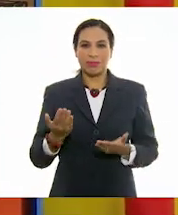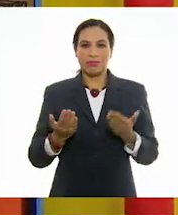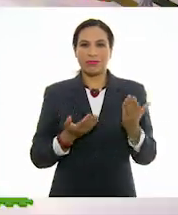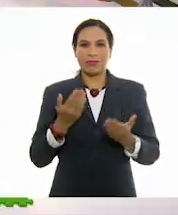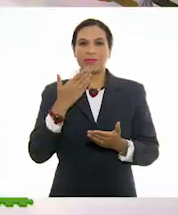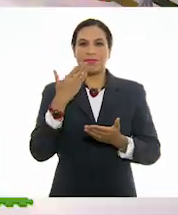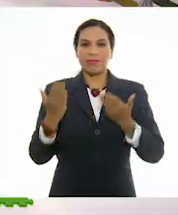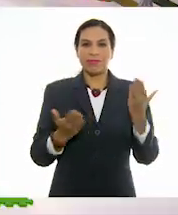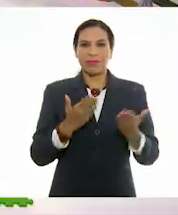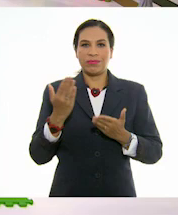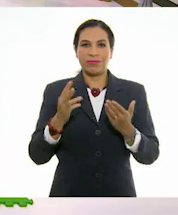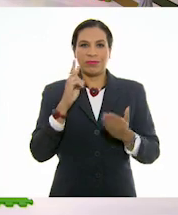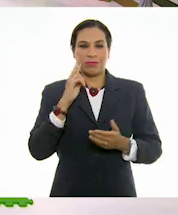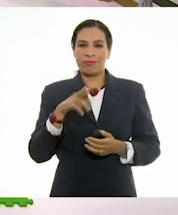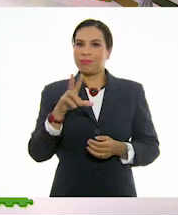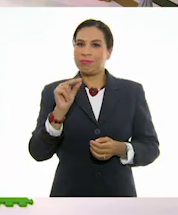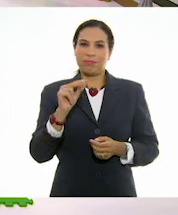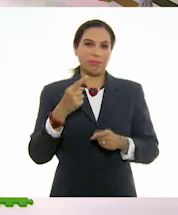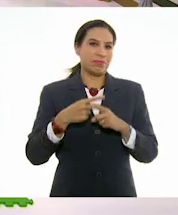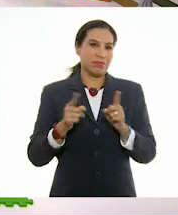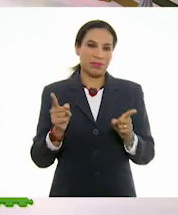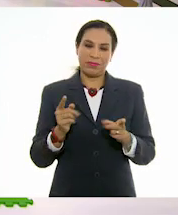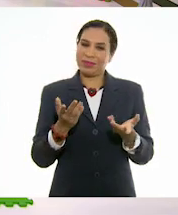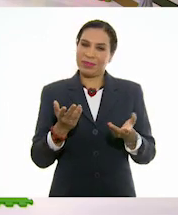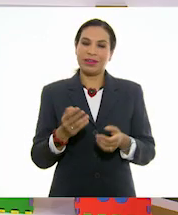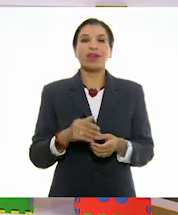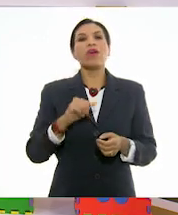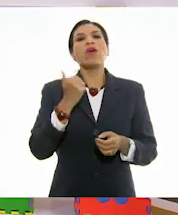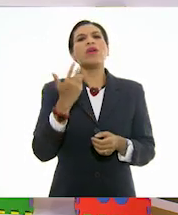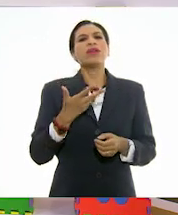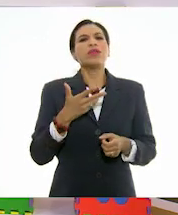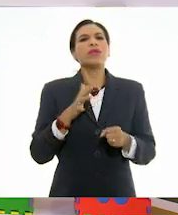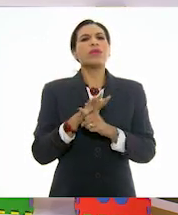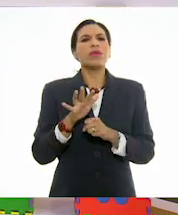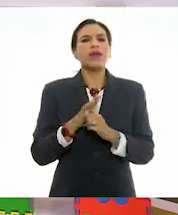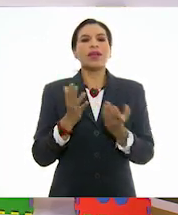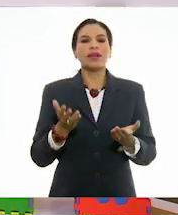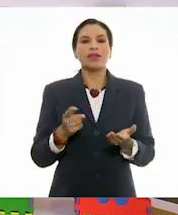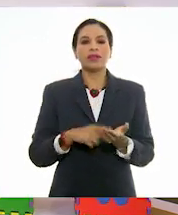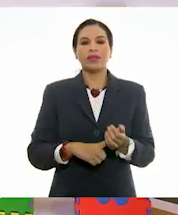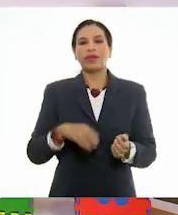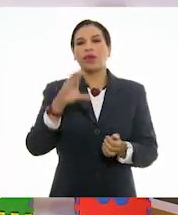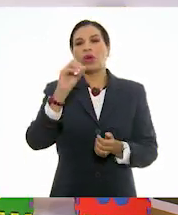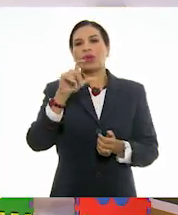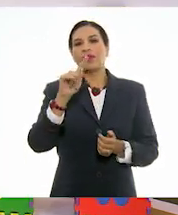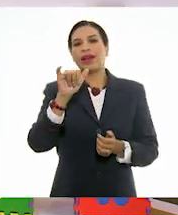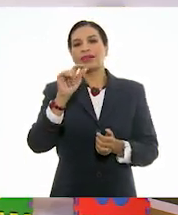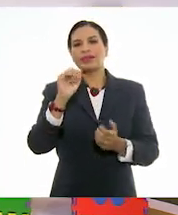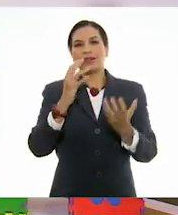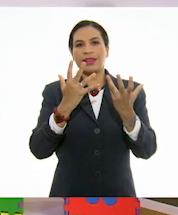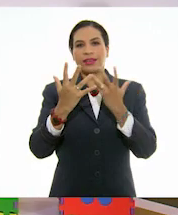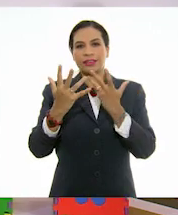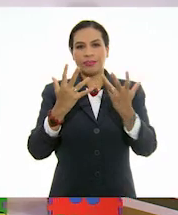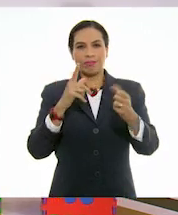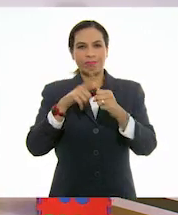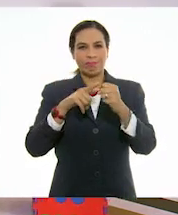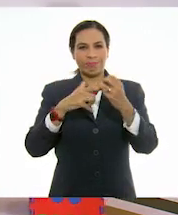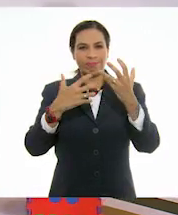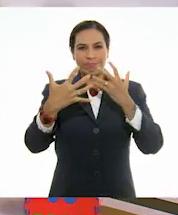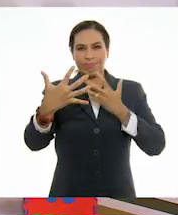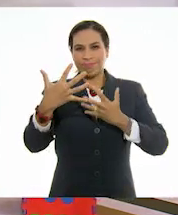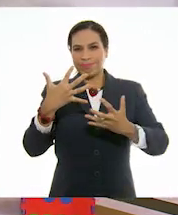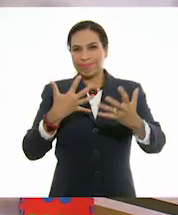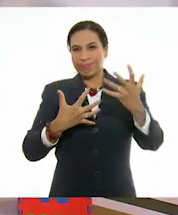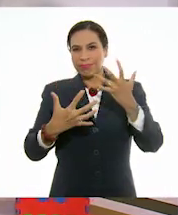un sabroso guaguanco, pero no. Pero no. Mira, tenemos otro que es el... Contraste. Contraste. Muy bien. El